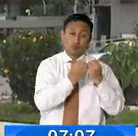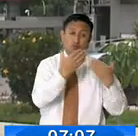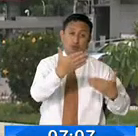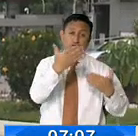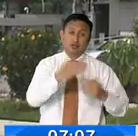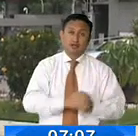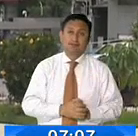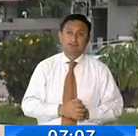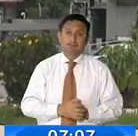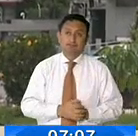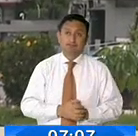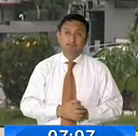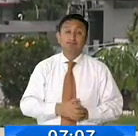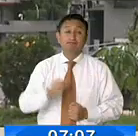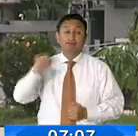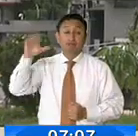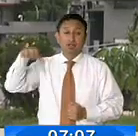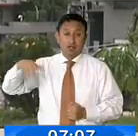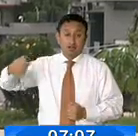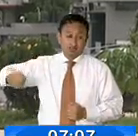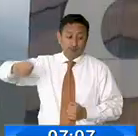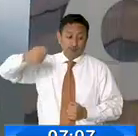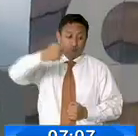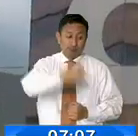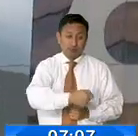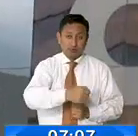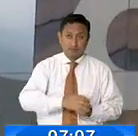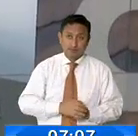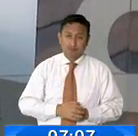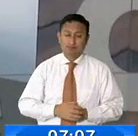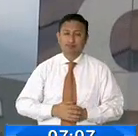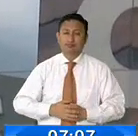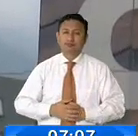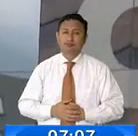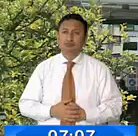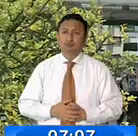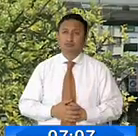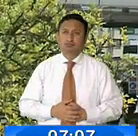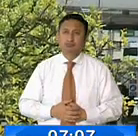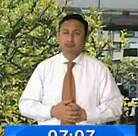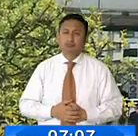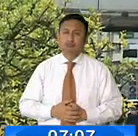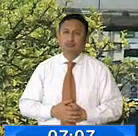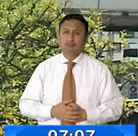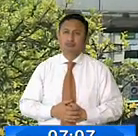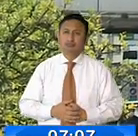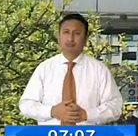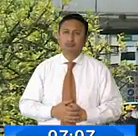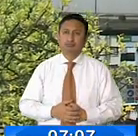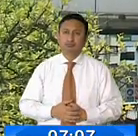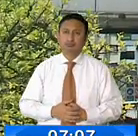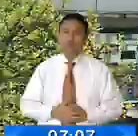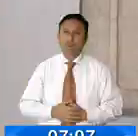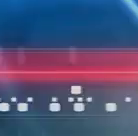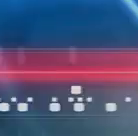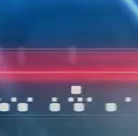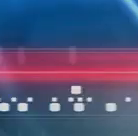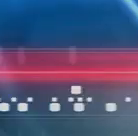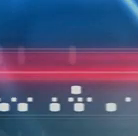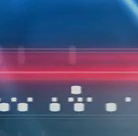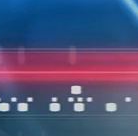Y es entregado por el Estado a través del Consejo Nacional Electoral. Informó Héctor Romero.